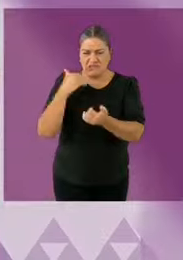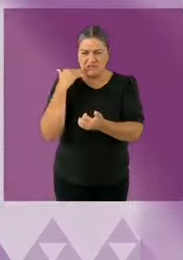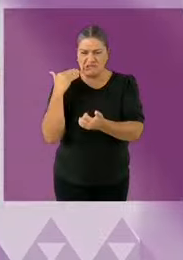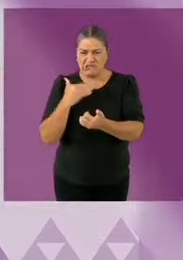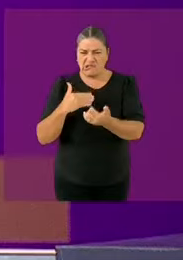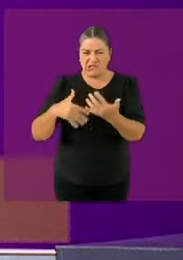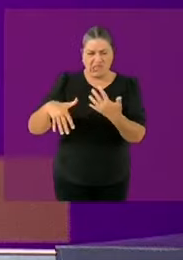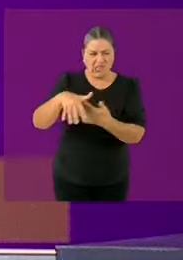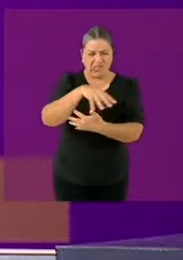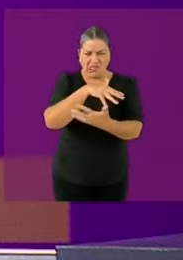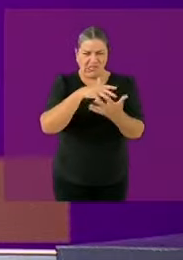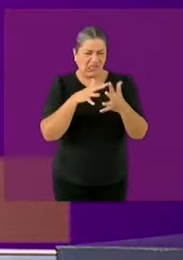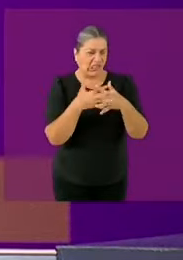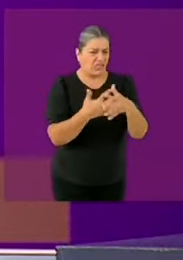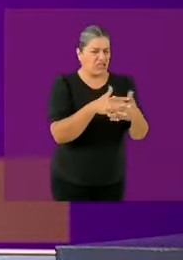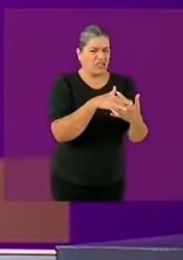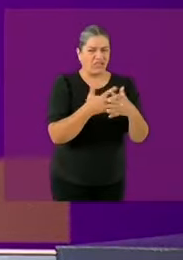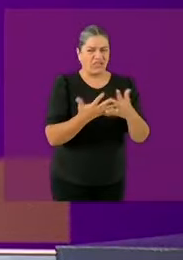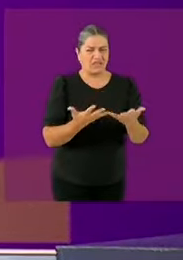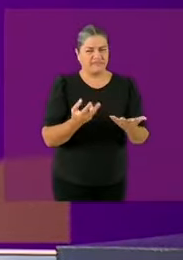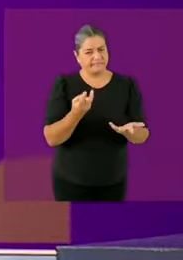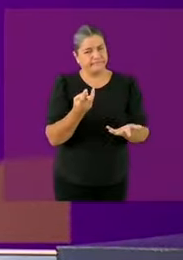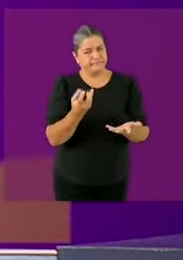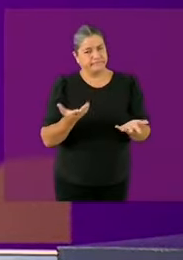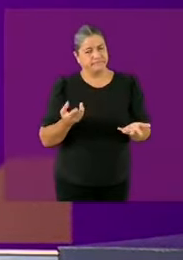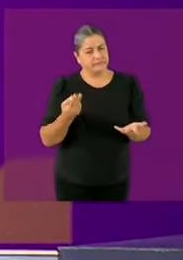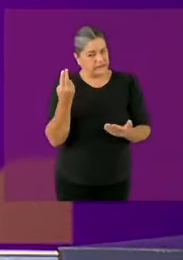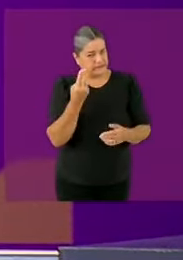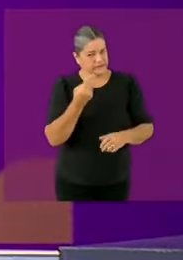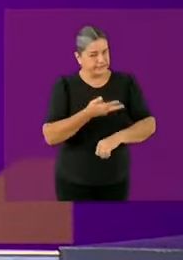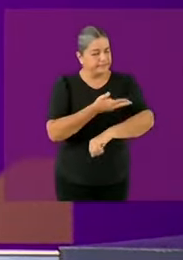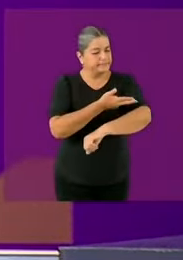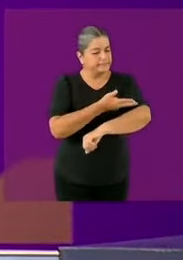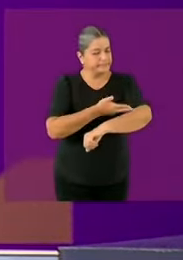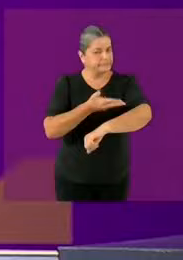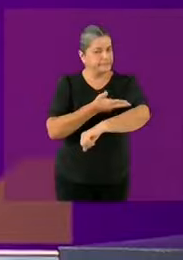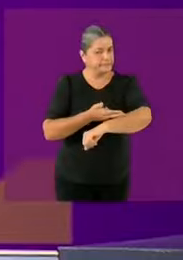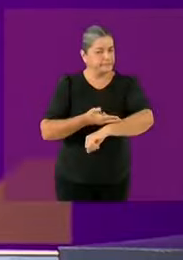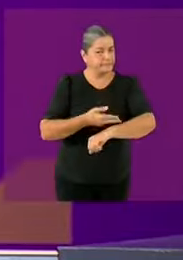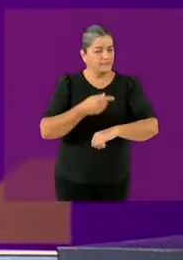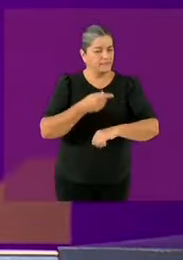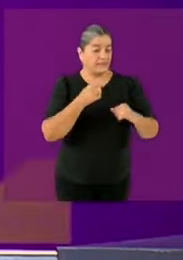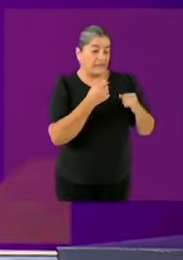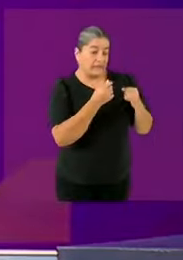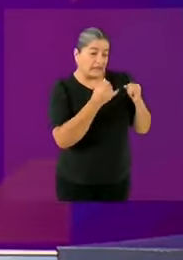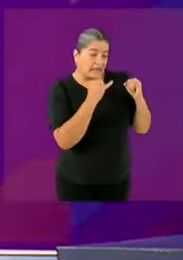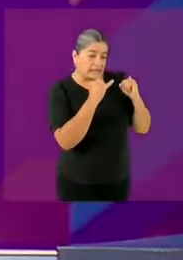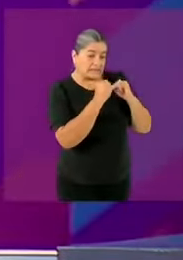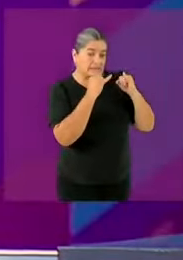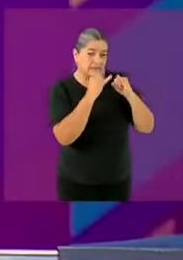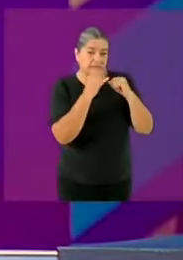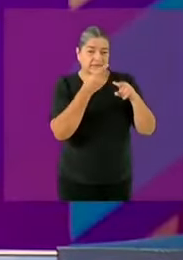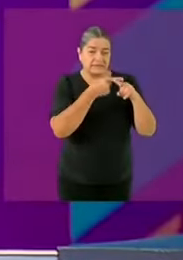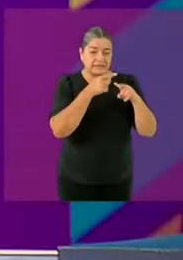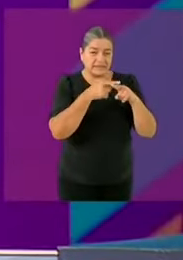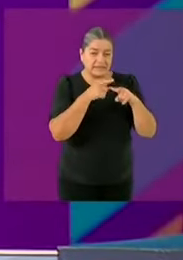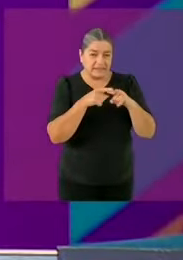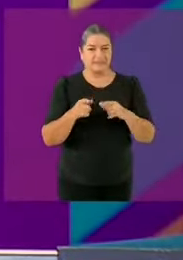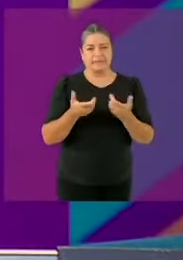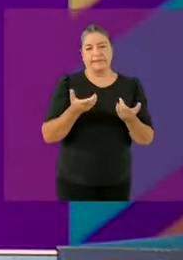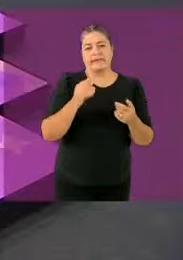extender a instituciones que son fundamentales, el IMSS, el Infonavit, el SAT para las mexicanas y los mexicanos.